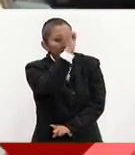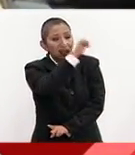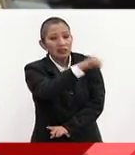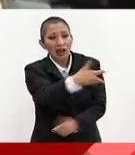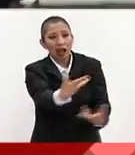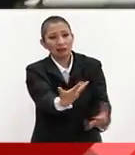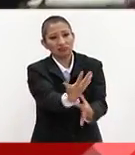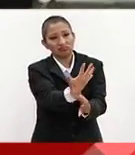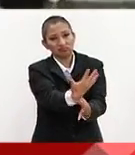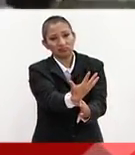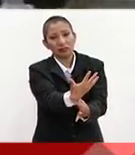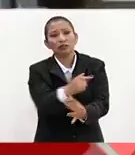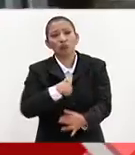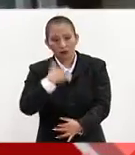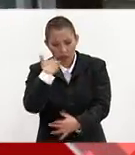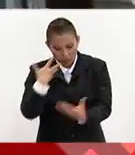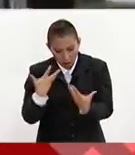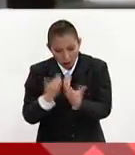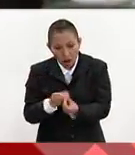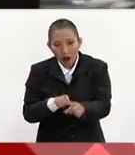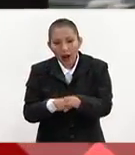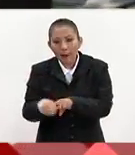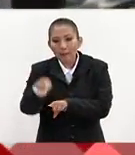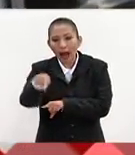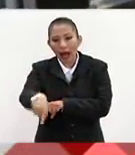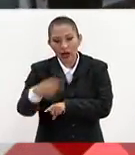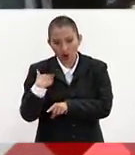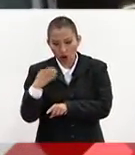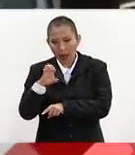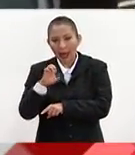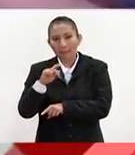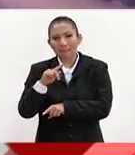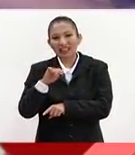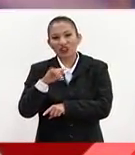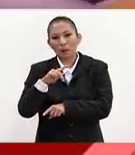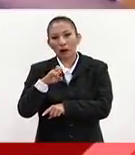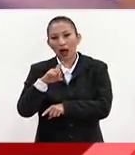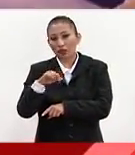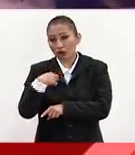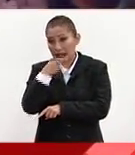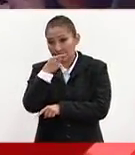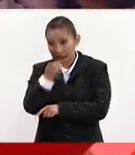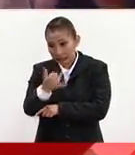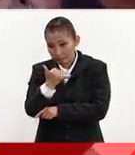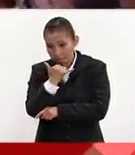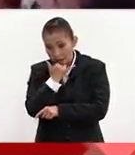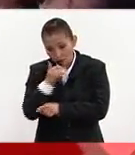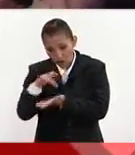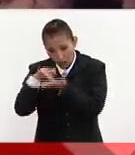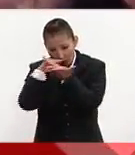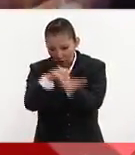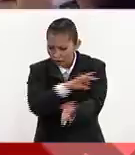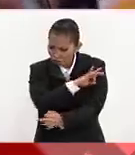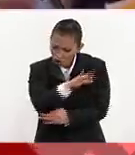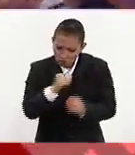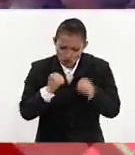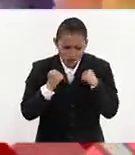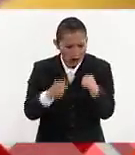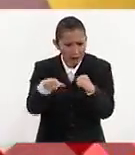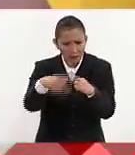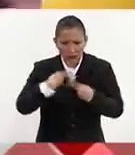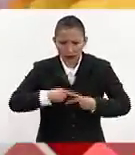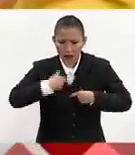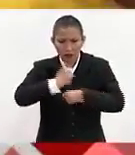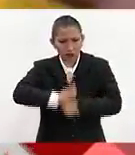Iglesia. Me quiero unir a mis hermanos en el Episcopado, ya que es justo pedir perdón y apoyar con todas las fuerzas a las